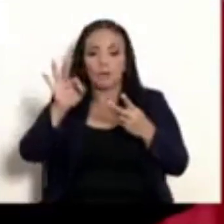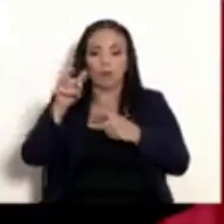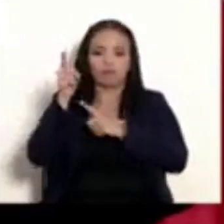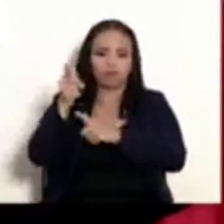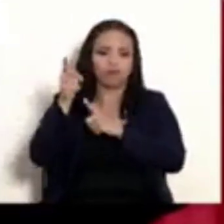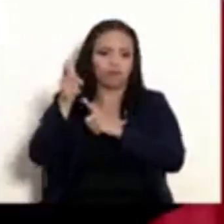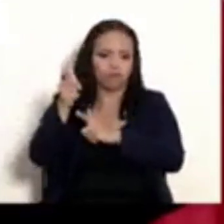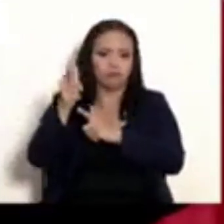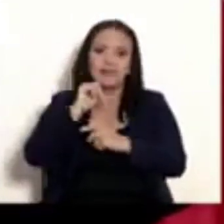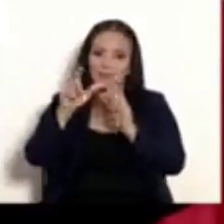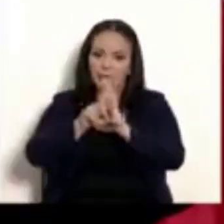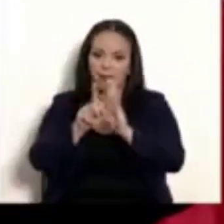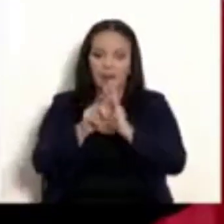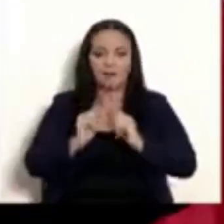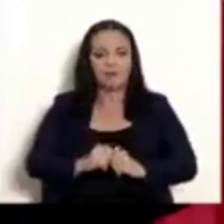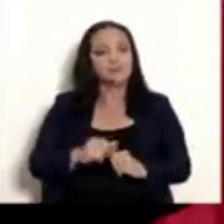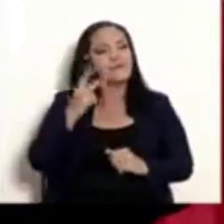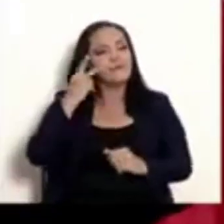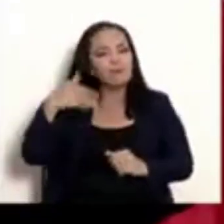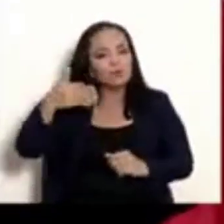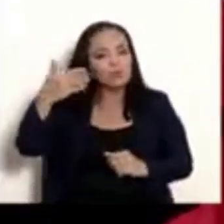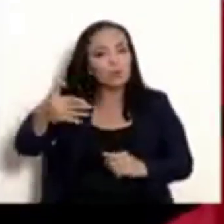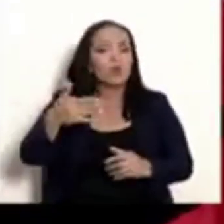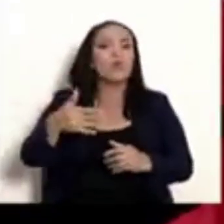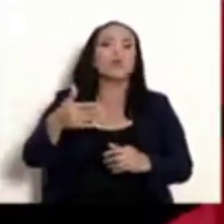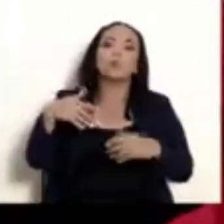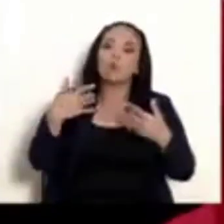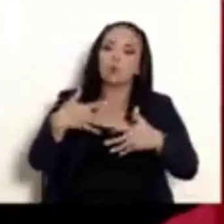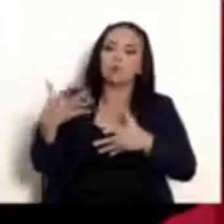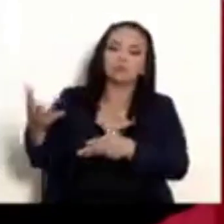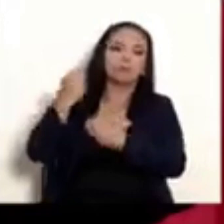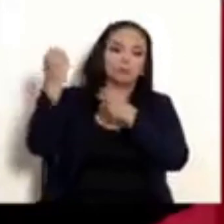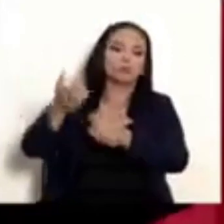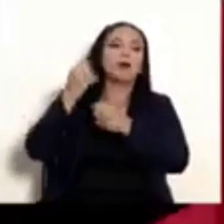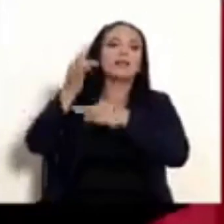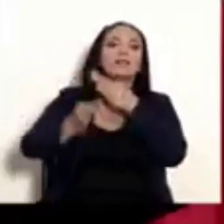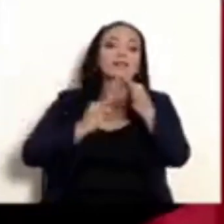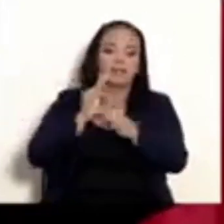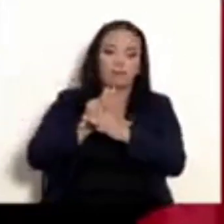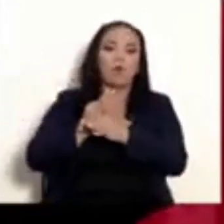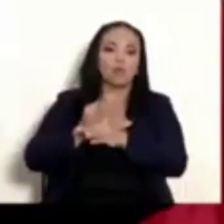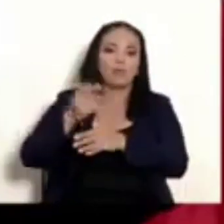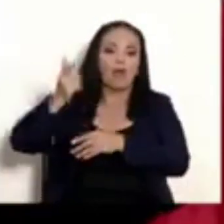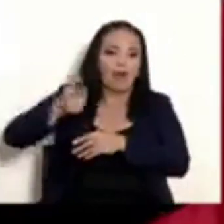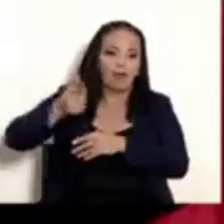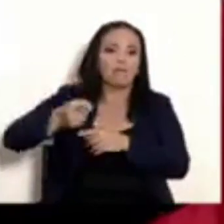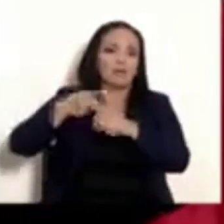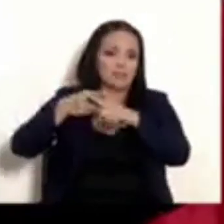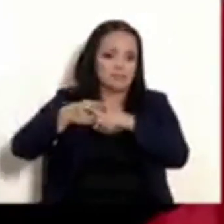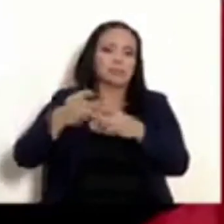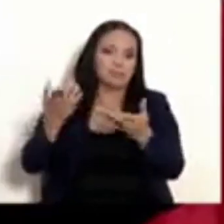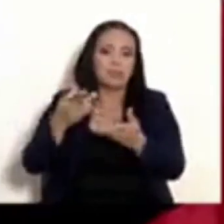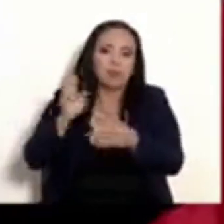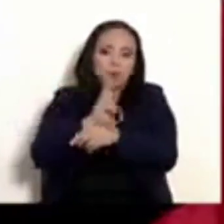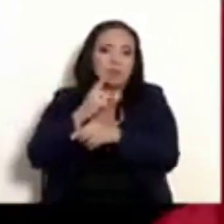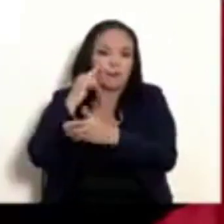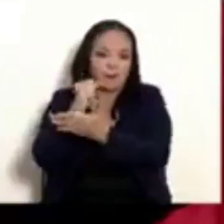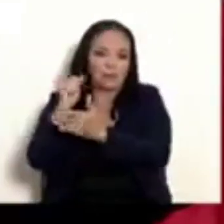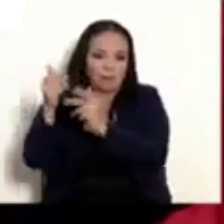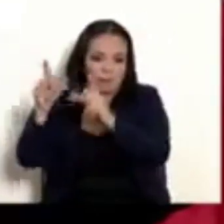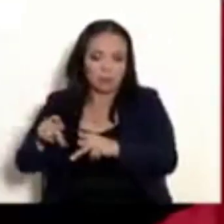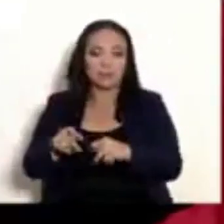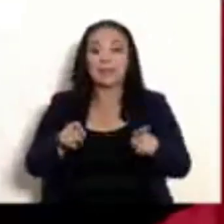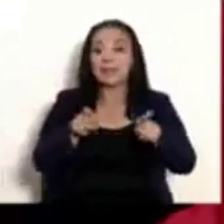observamos un patrón constante de incautaciones en este tipo de armas homicidas. También se han logrado en estos días